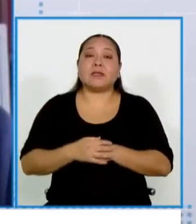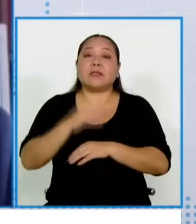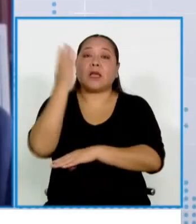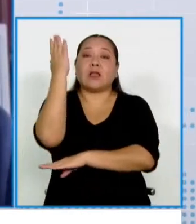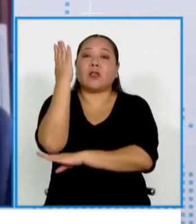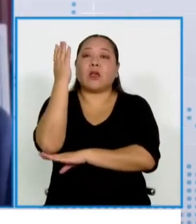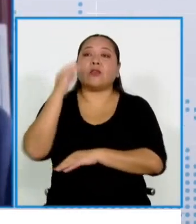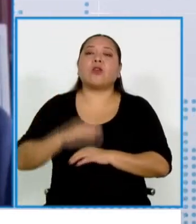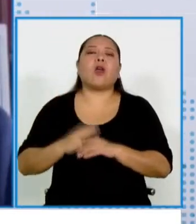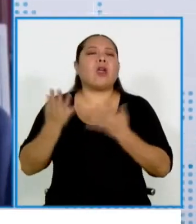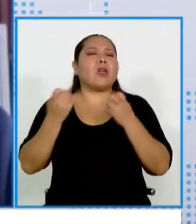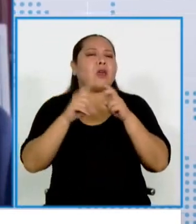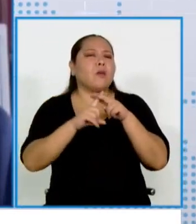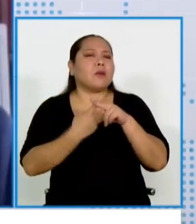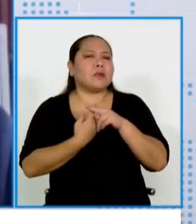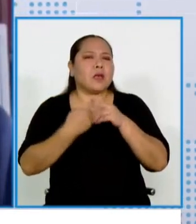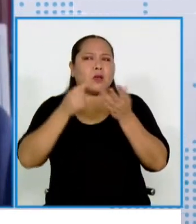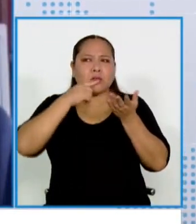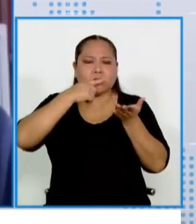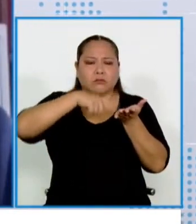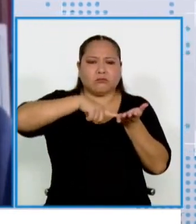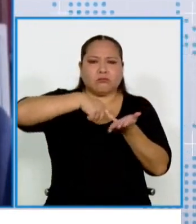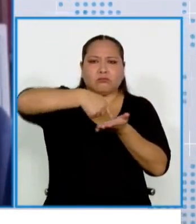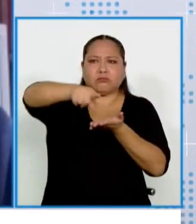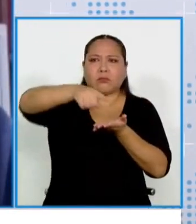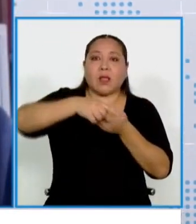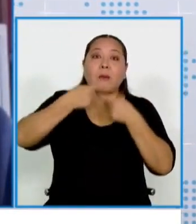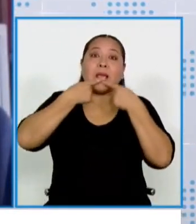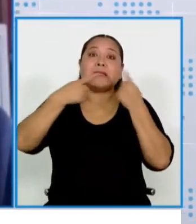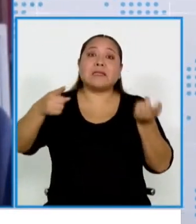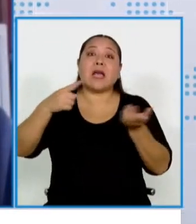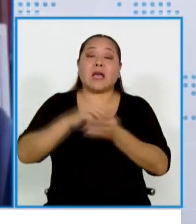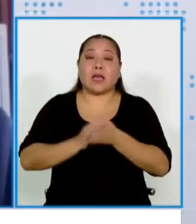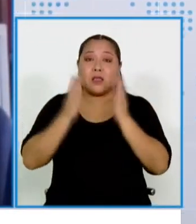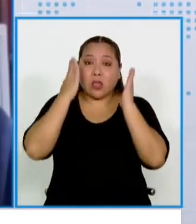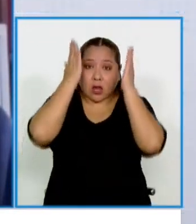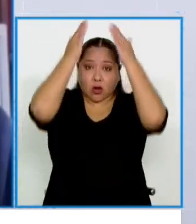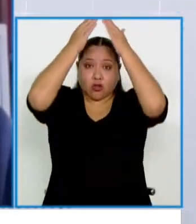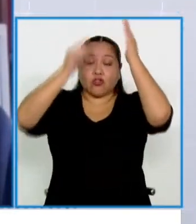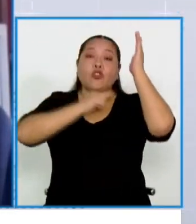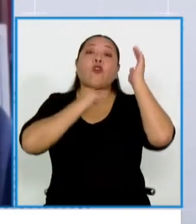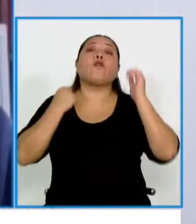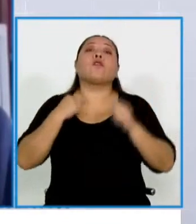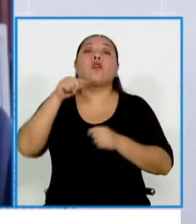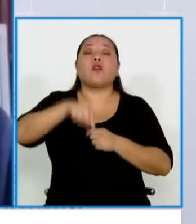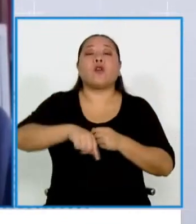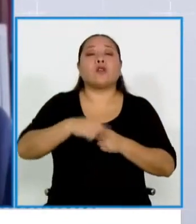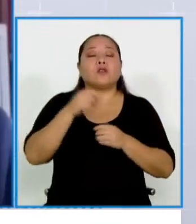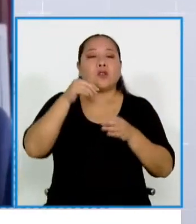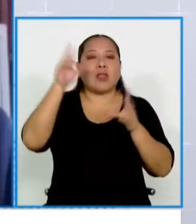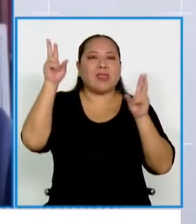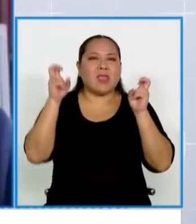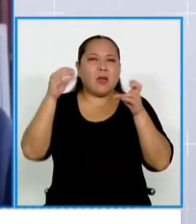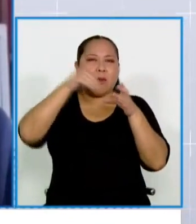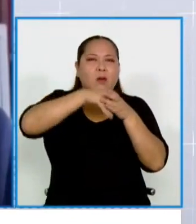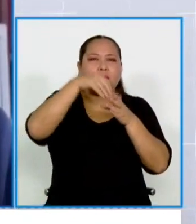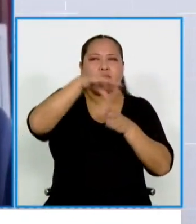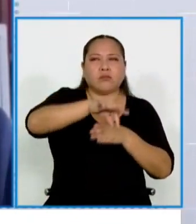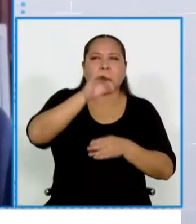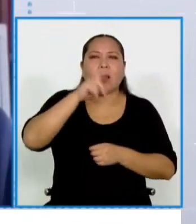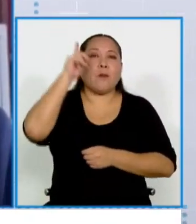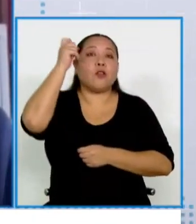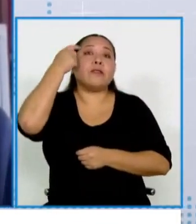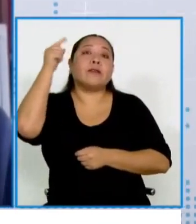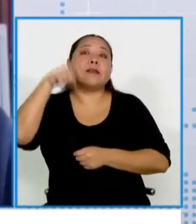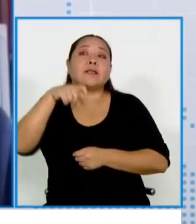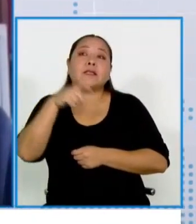comunicado enviado por el mensaje de los obispos del Perú con motivo de las próximas elecciones, la política que se necesita. Estamos